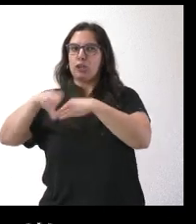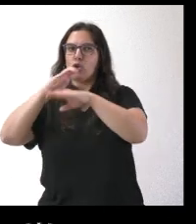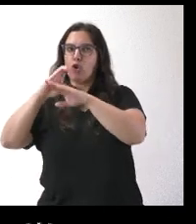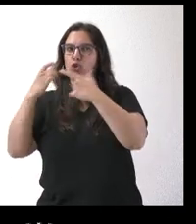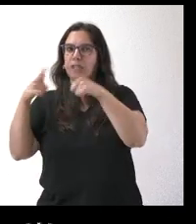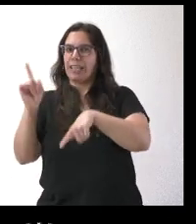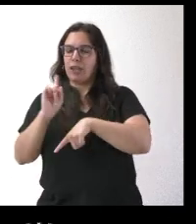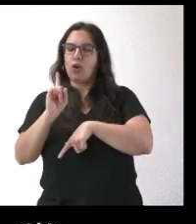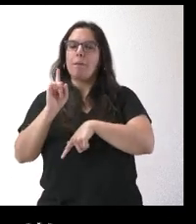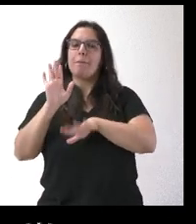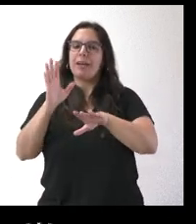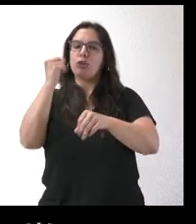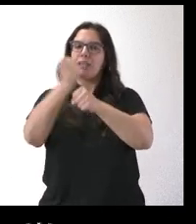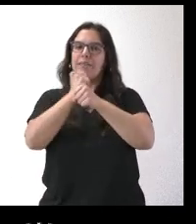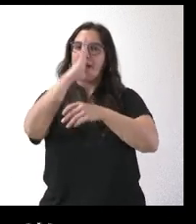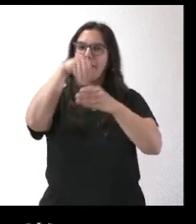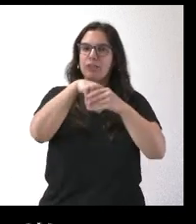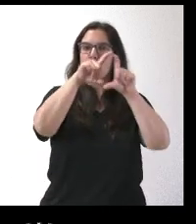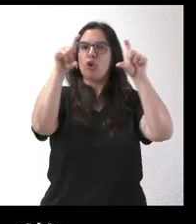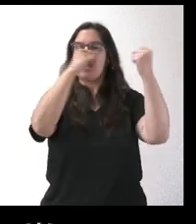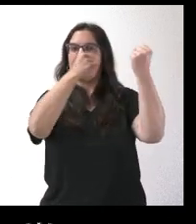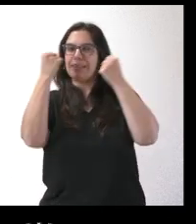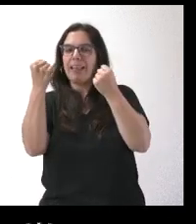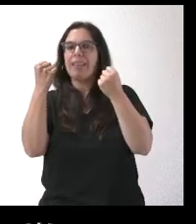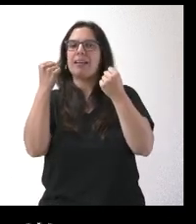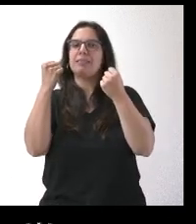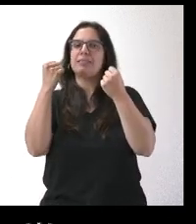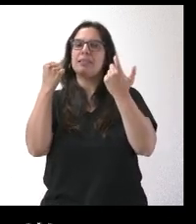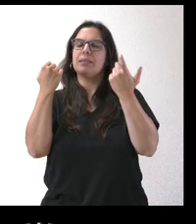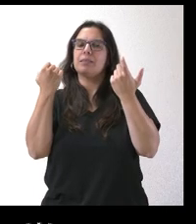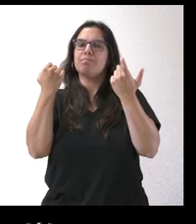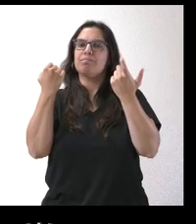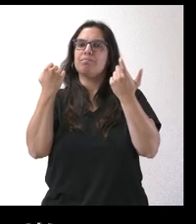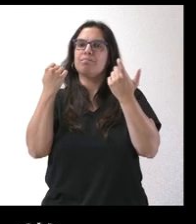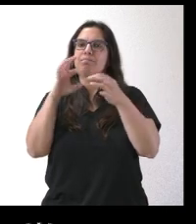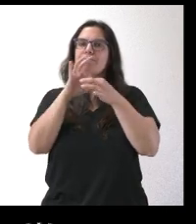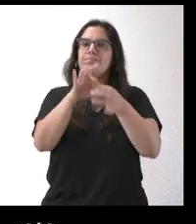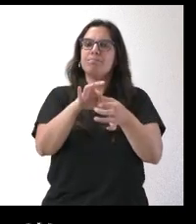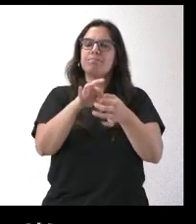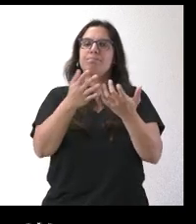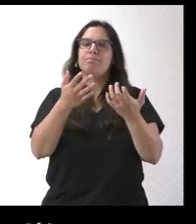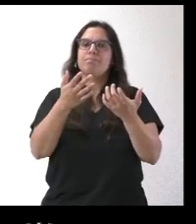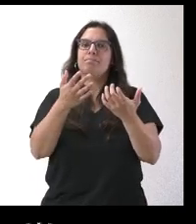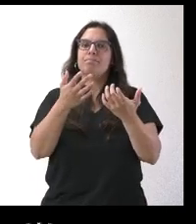entidades y además que viven un poco de